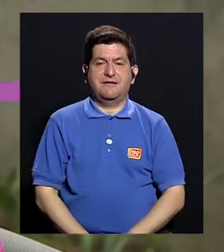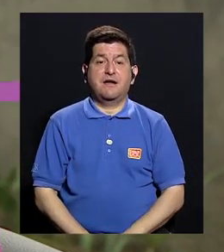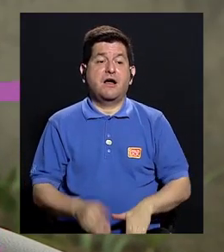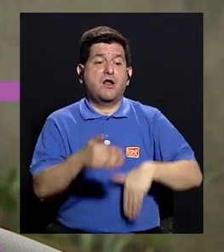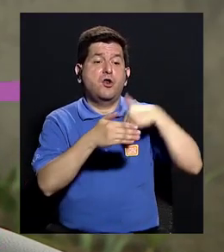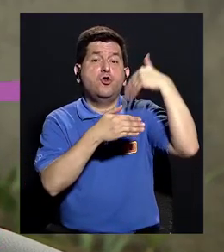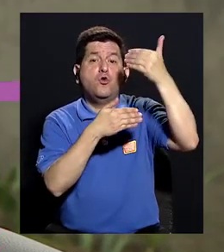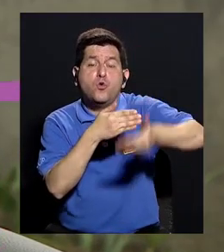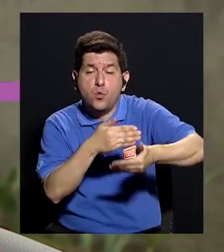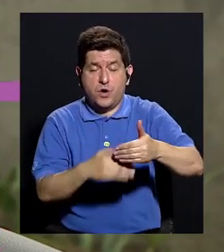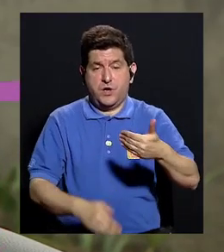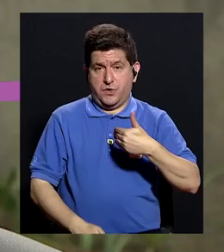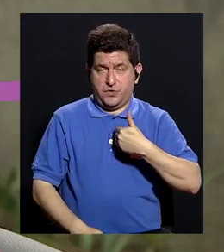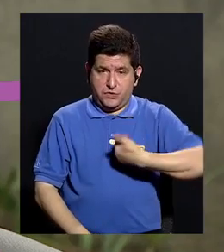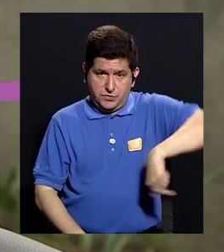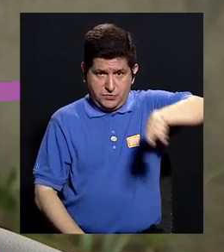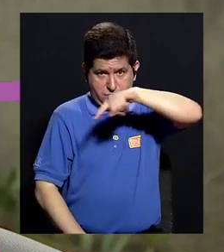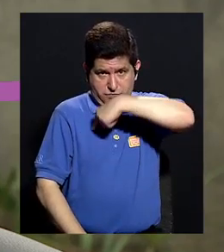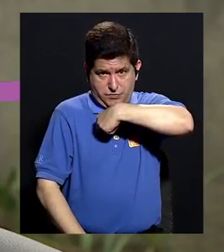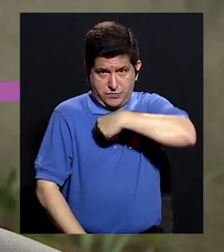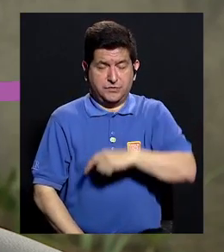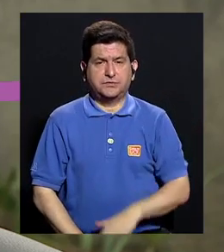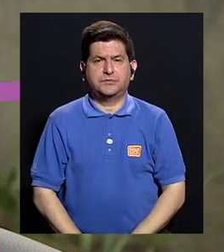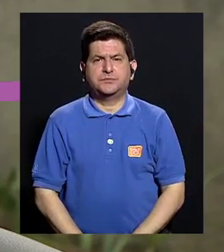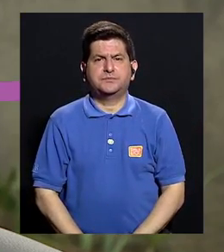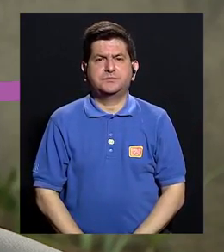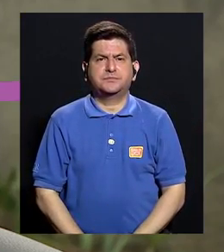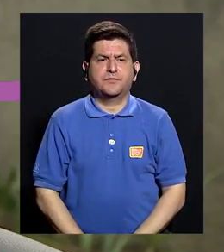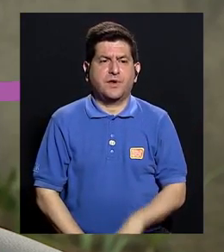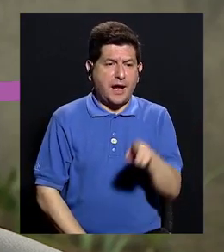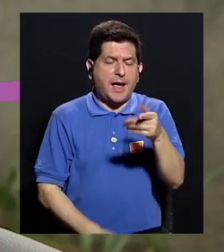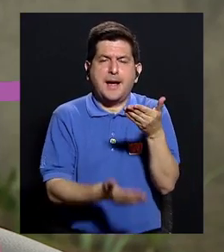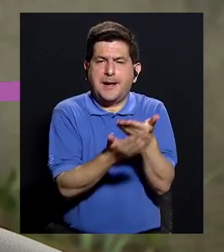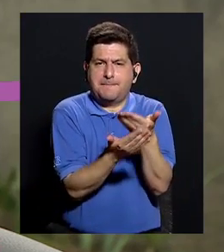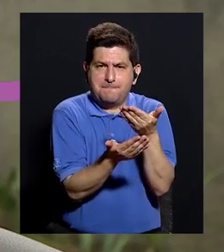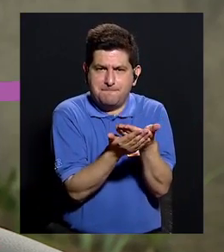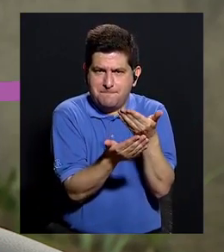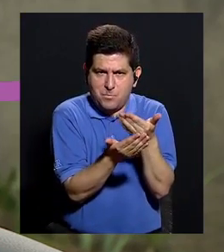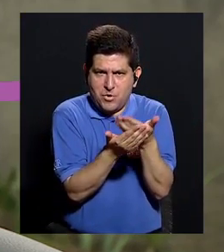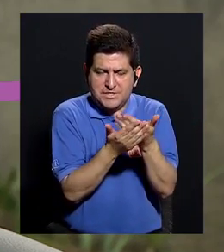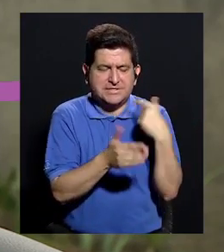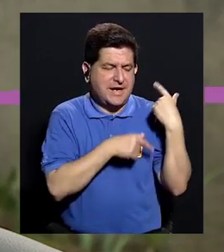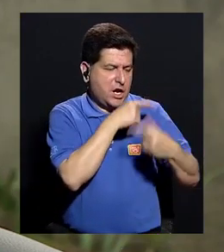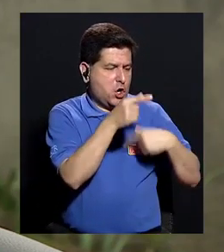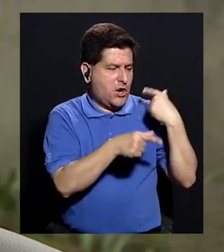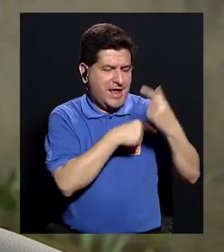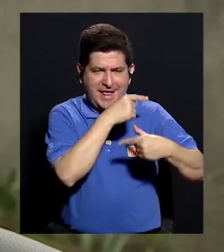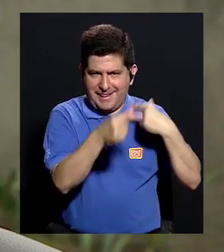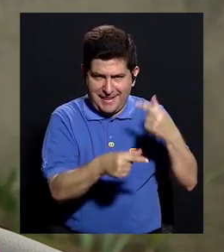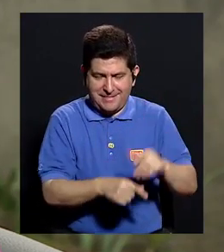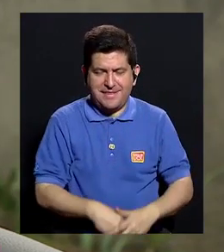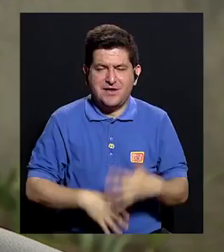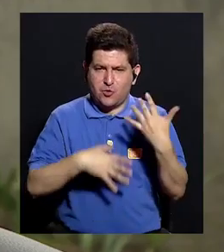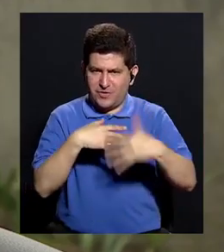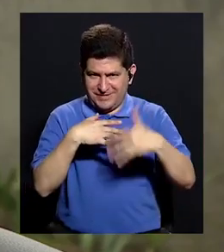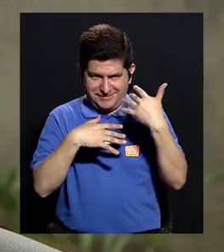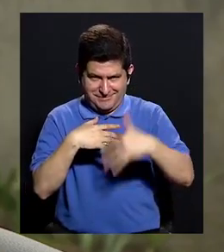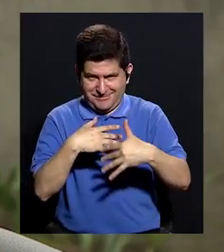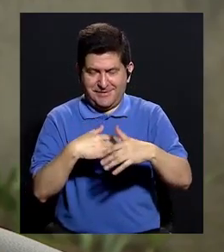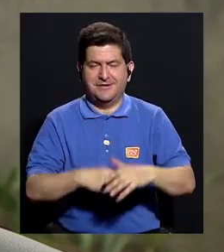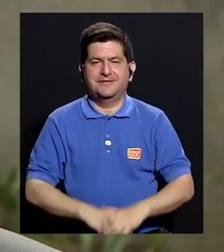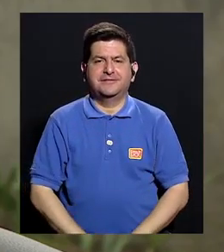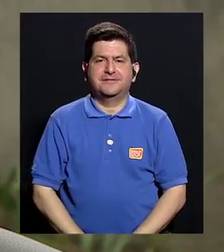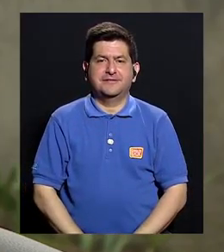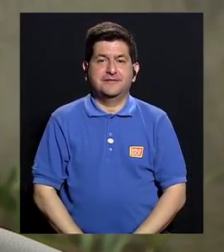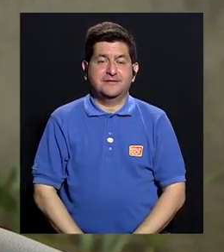muestra genética, o una muestra de sangre que me da